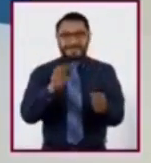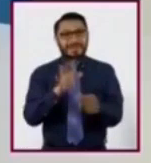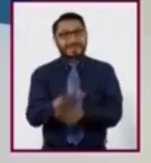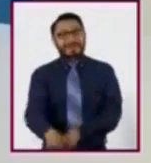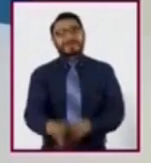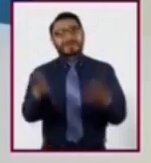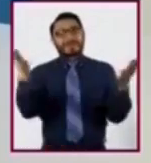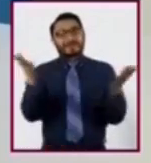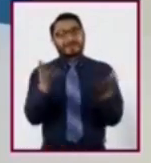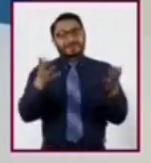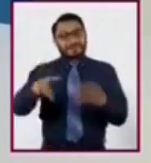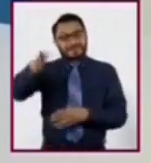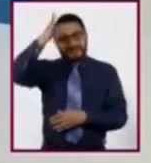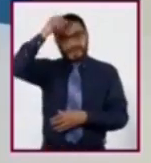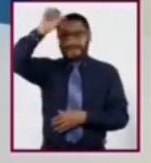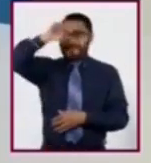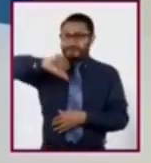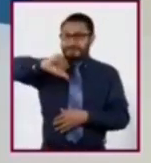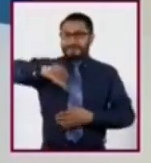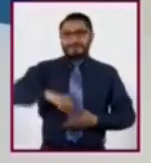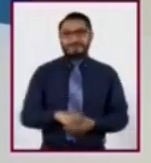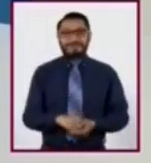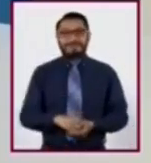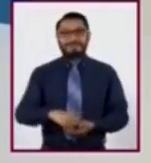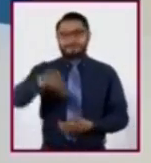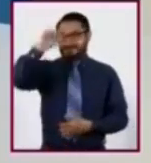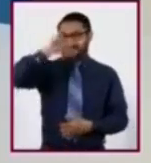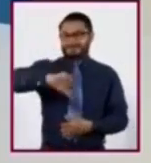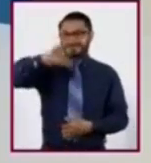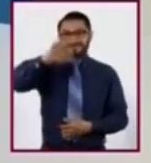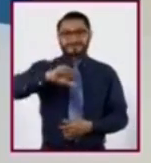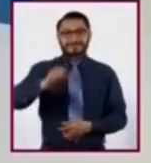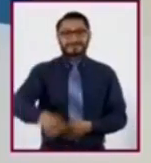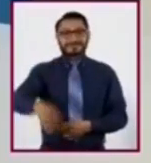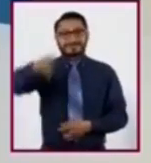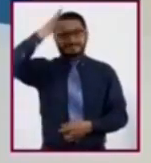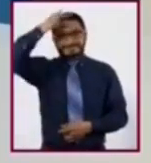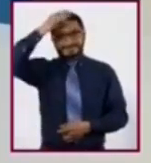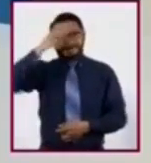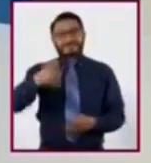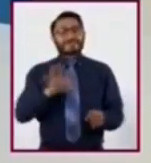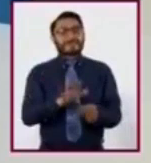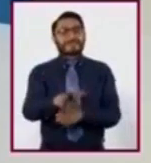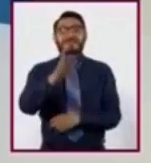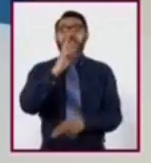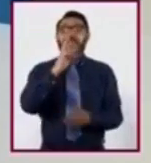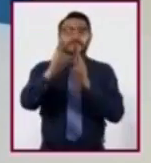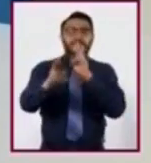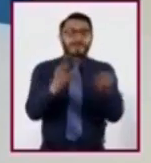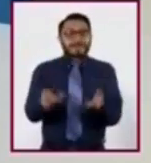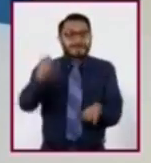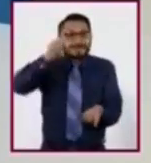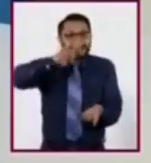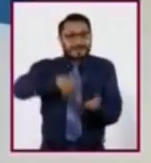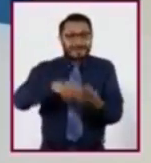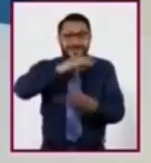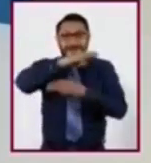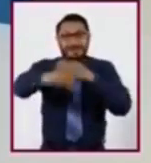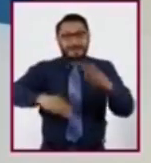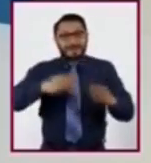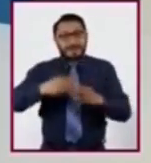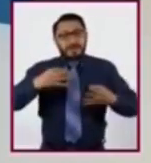vamos a aprender. En esta sesión aprenderemos que como resultado de los procesos internos de la tierra,